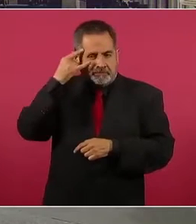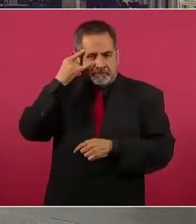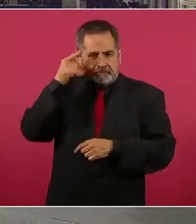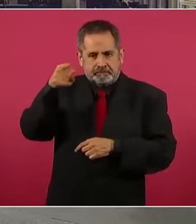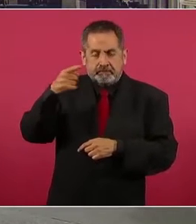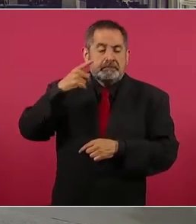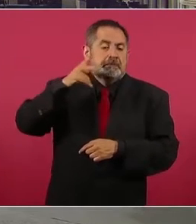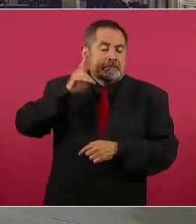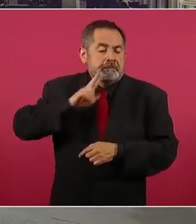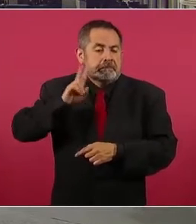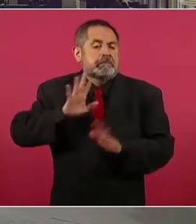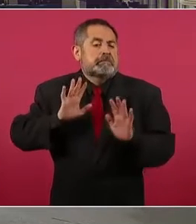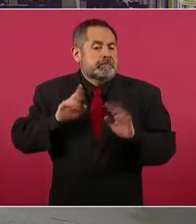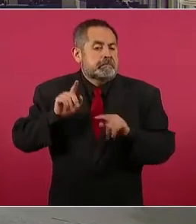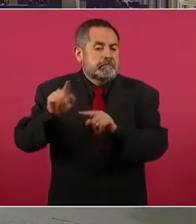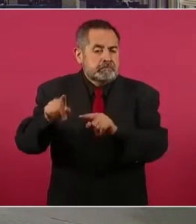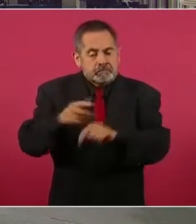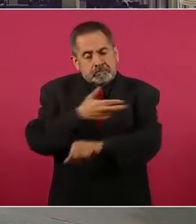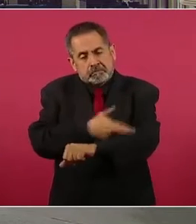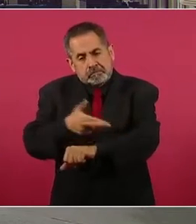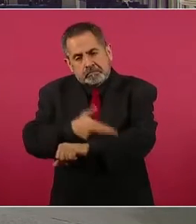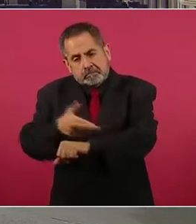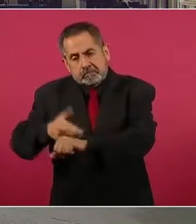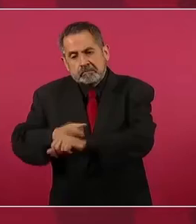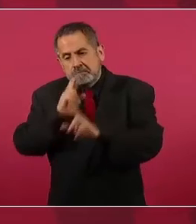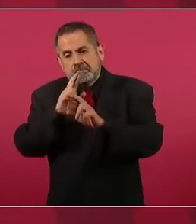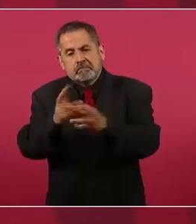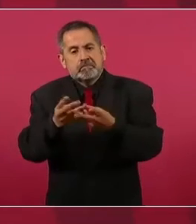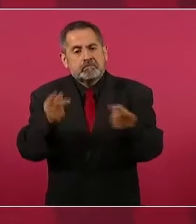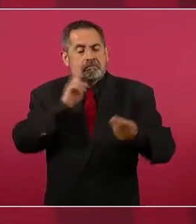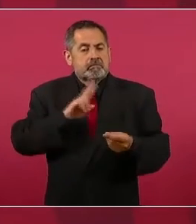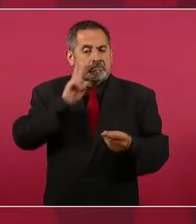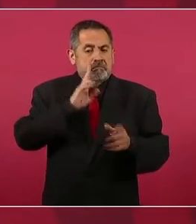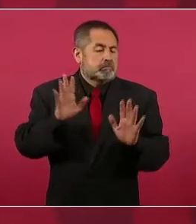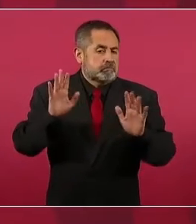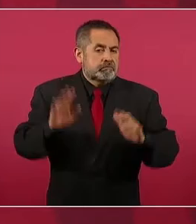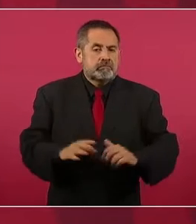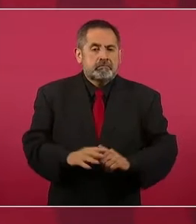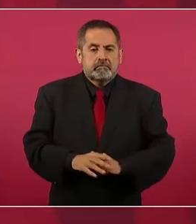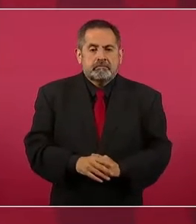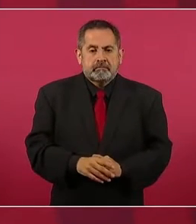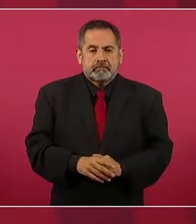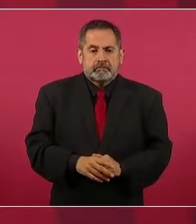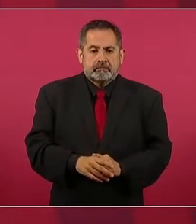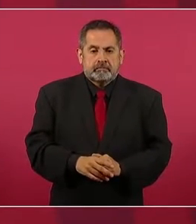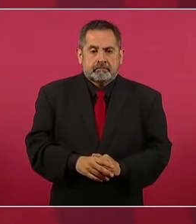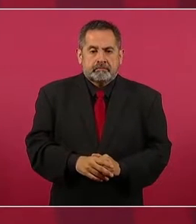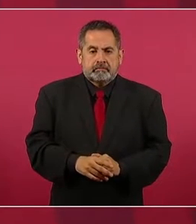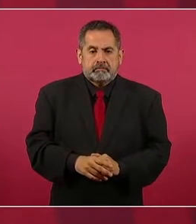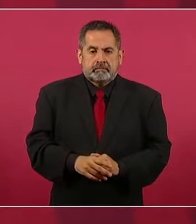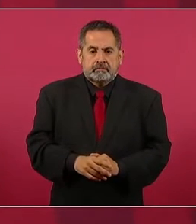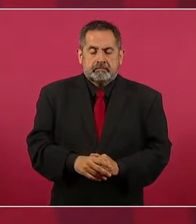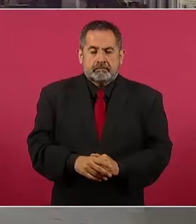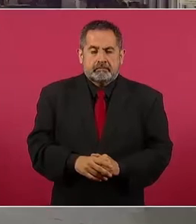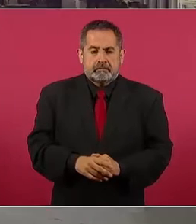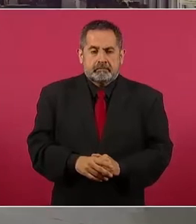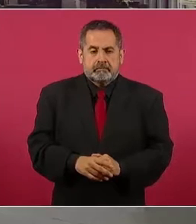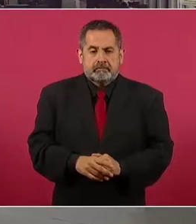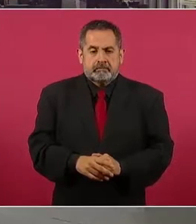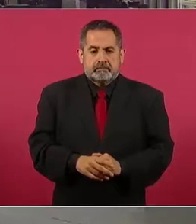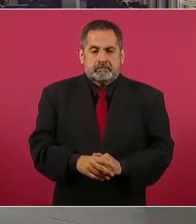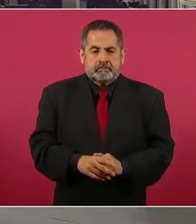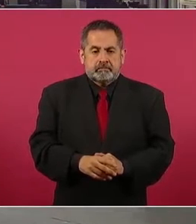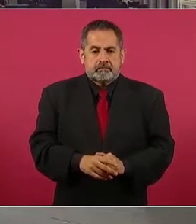resuelva. ¿En el caso de la Fiscalía de no sería esperar a ver qué pasa con las decisiones de Domex?